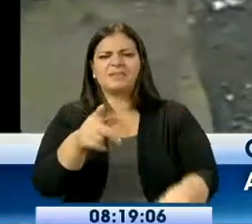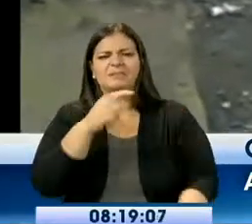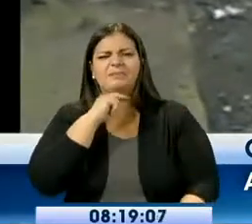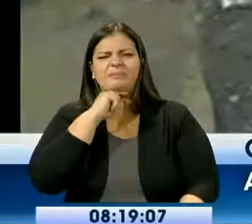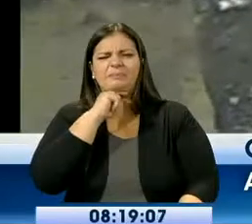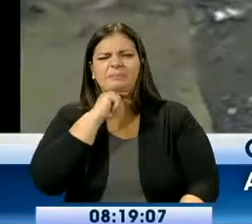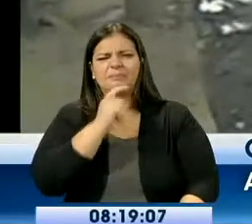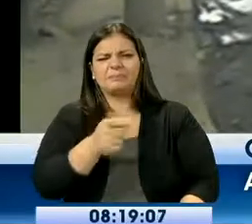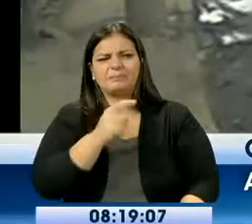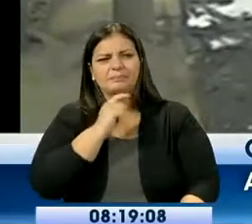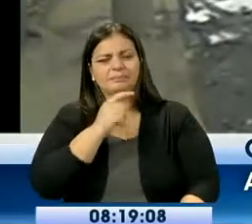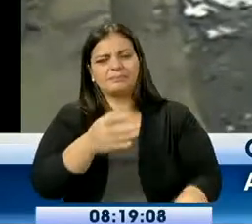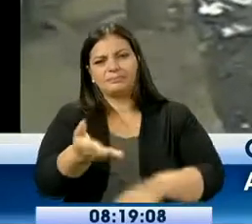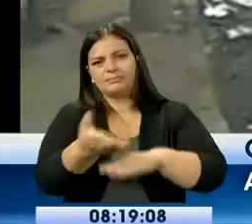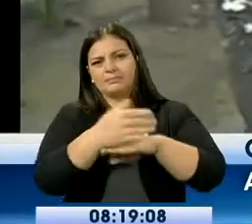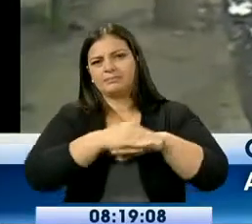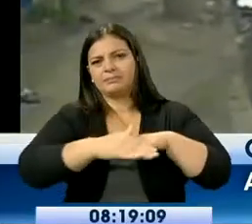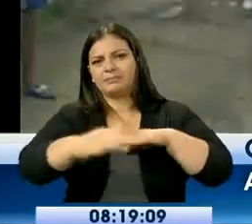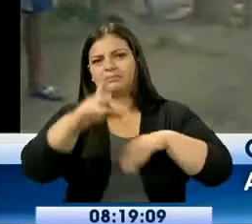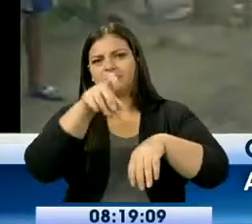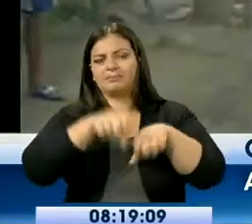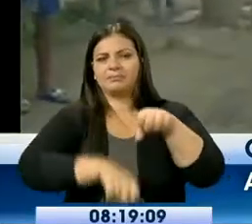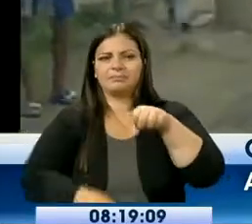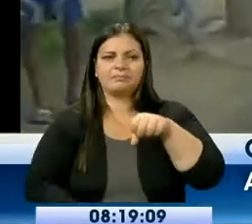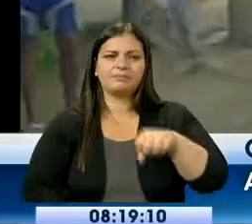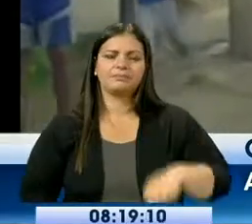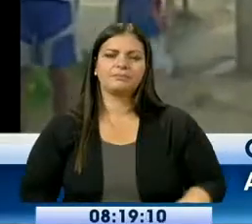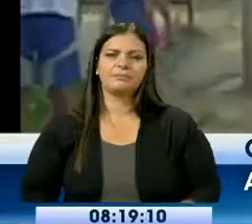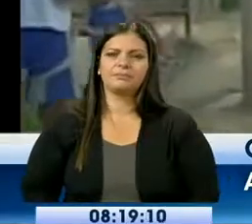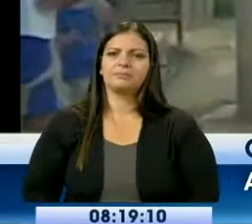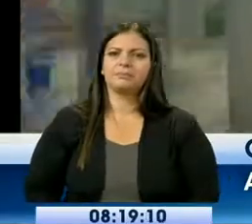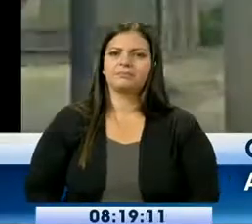principal. Hay que despedir.